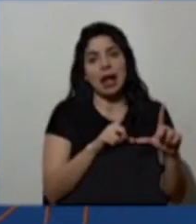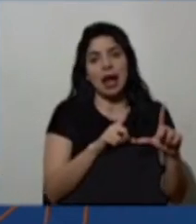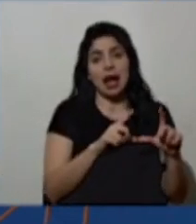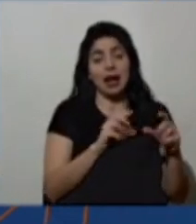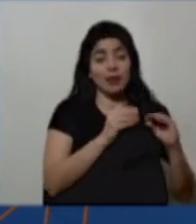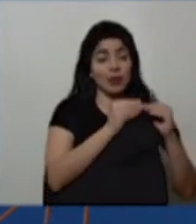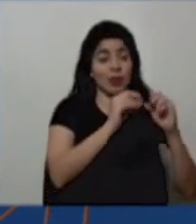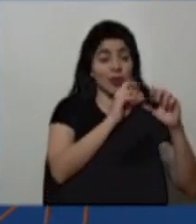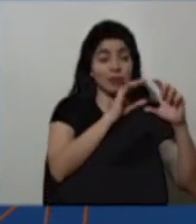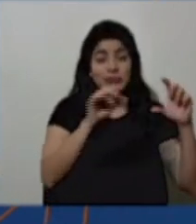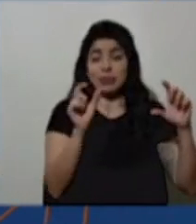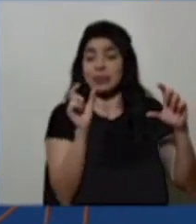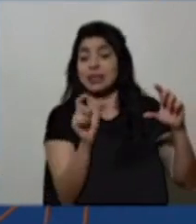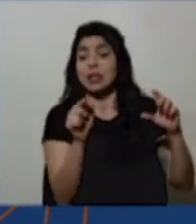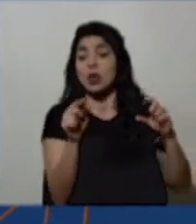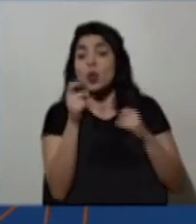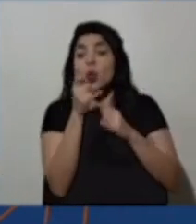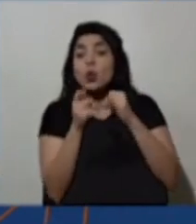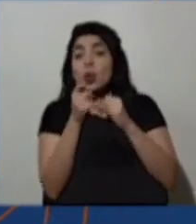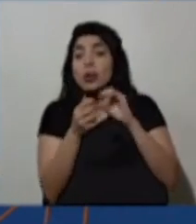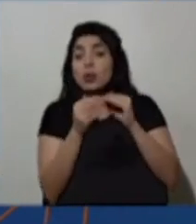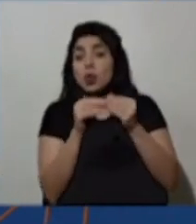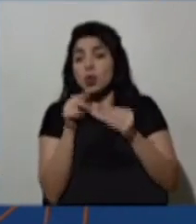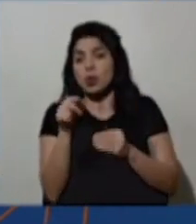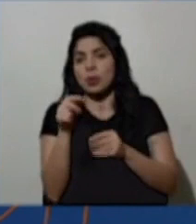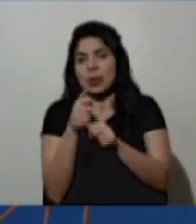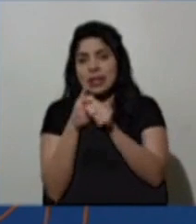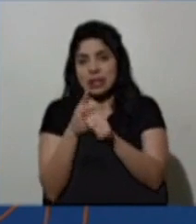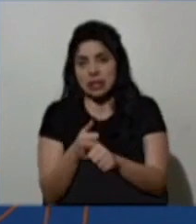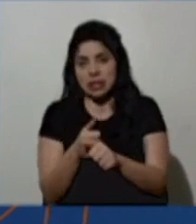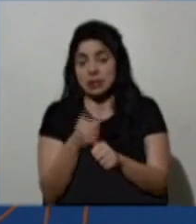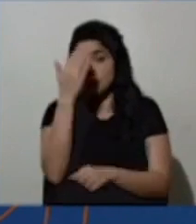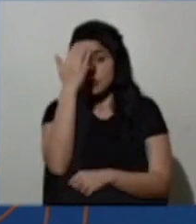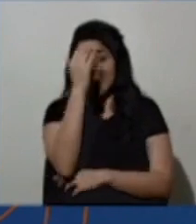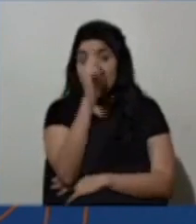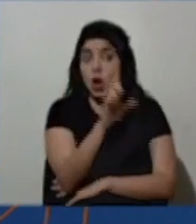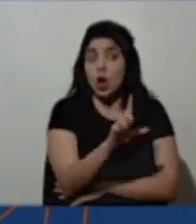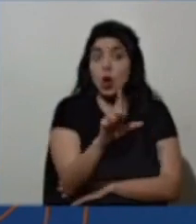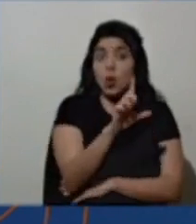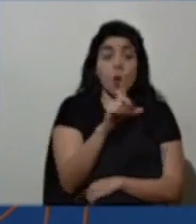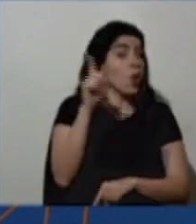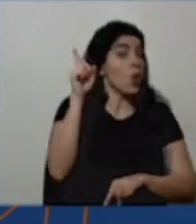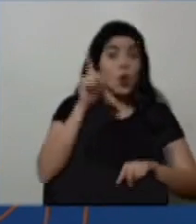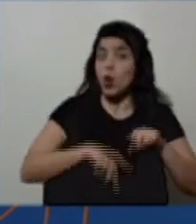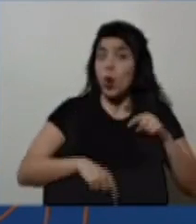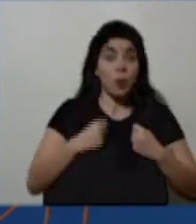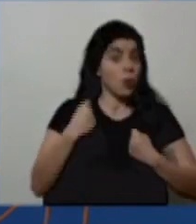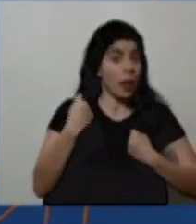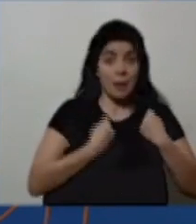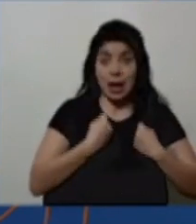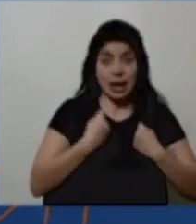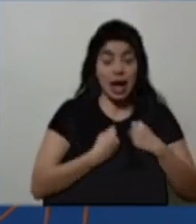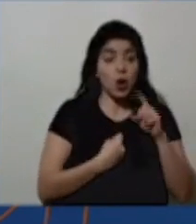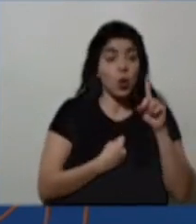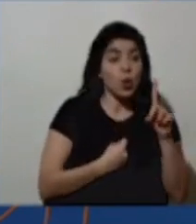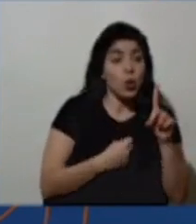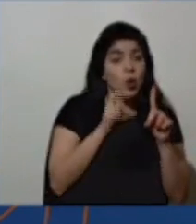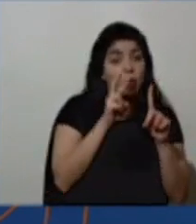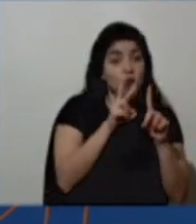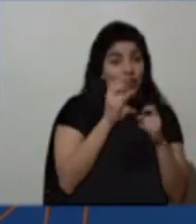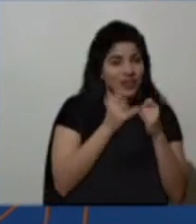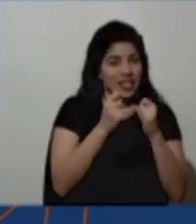las placas de nuestros vehículos, teniendo claro que los días lunes no van a circular la placa que termine en 1 y en 2,